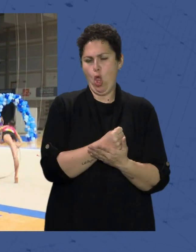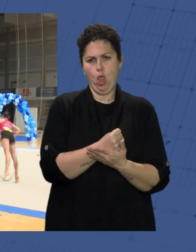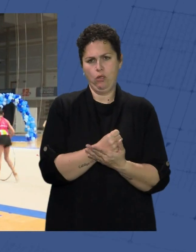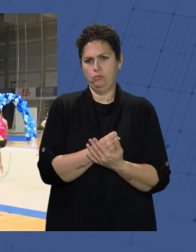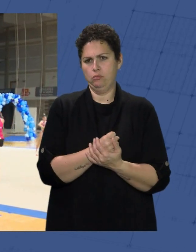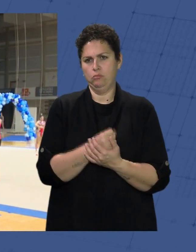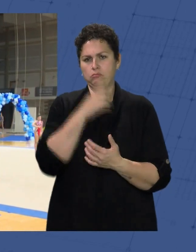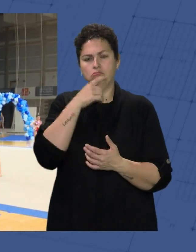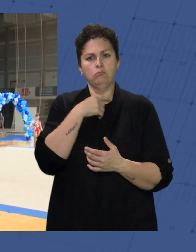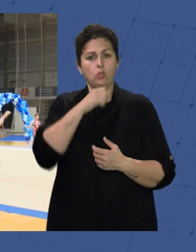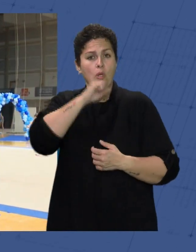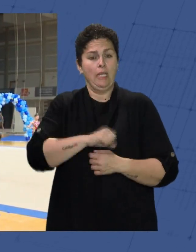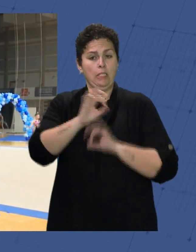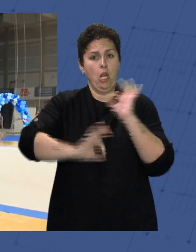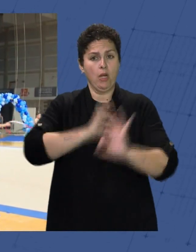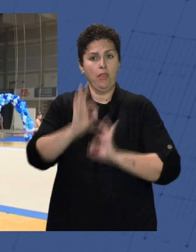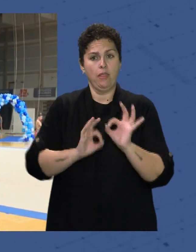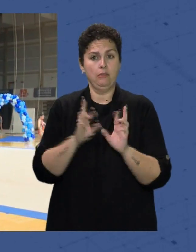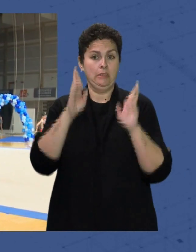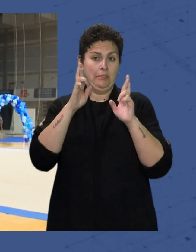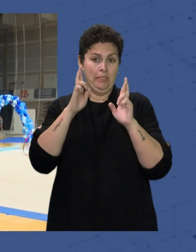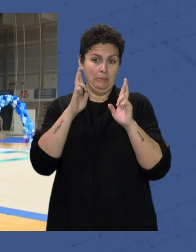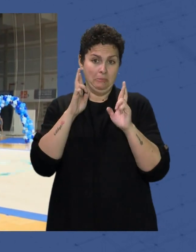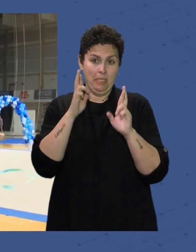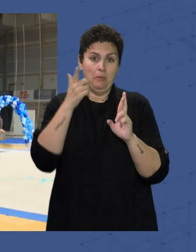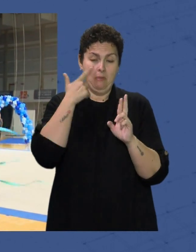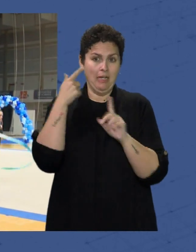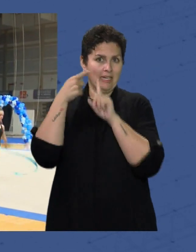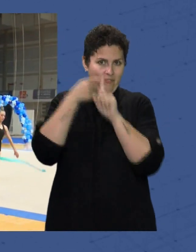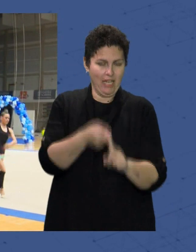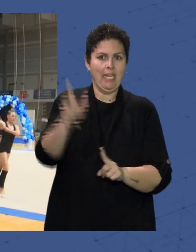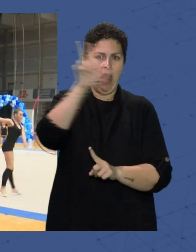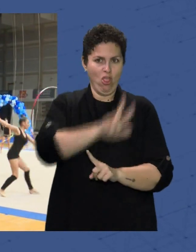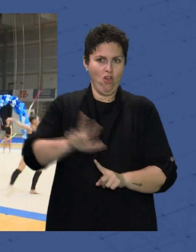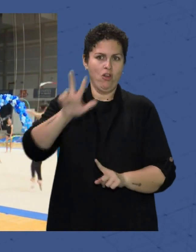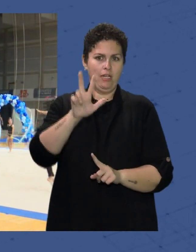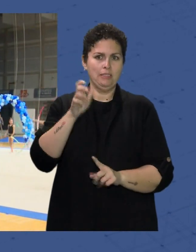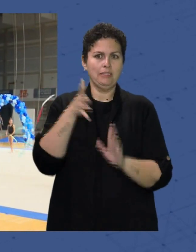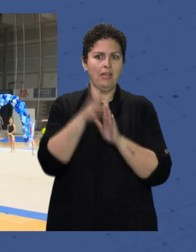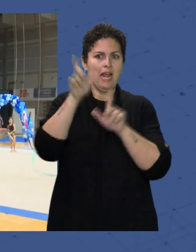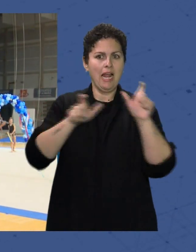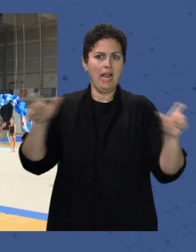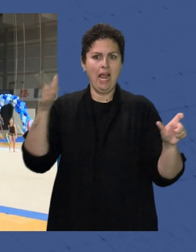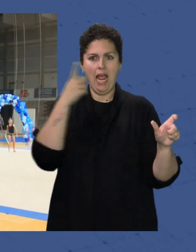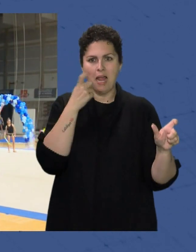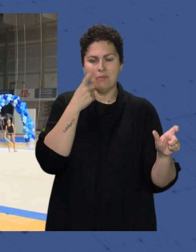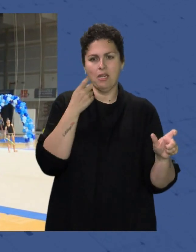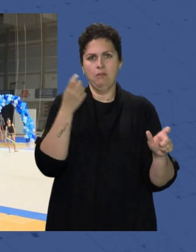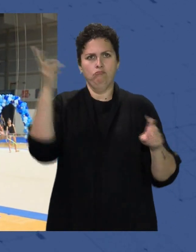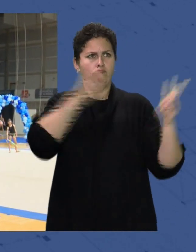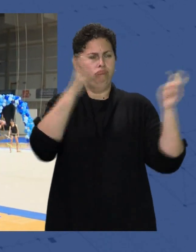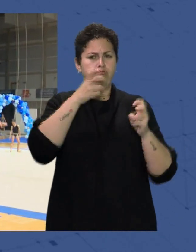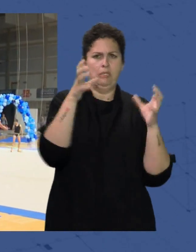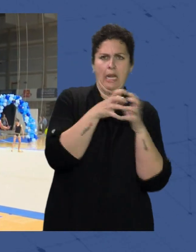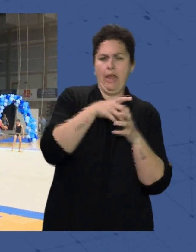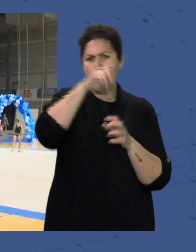encantadísimos De organizarlo Y esperemos Lo que sí esperamos Que sea un referente A nivel nacional Y que la gente Igual que ahora viene gente De Leganés De Madrid Que